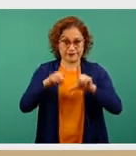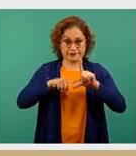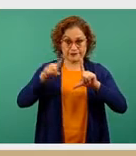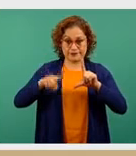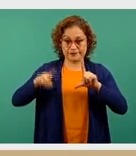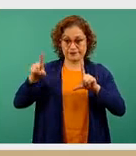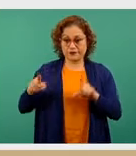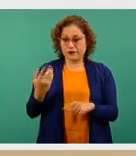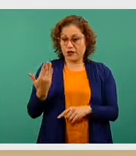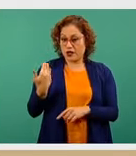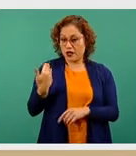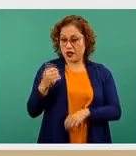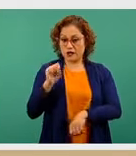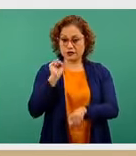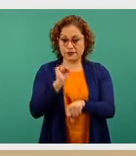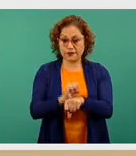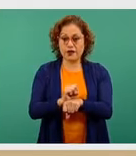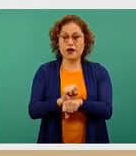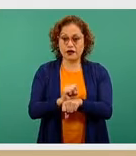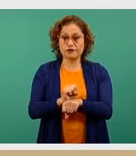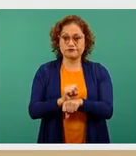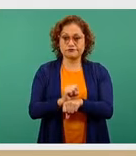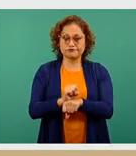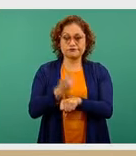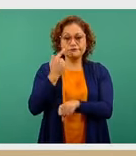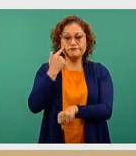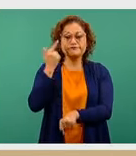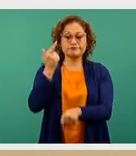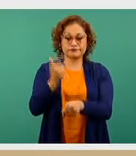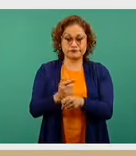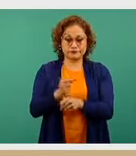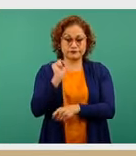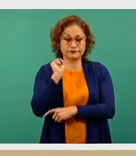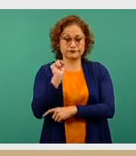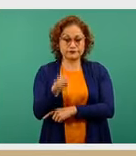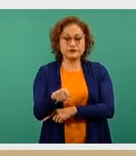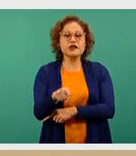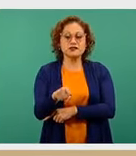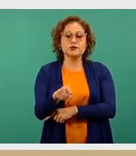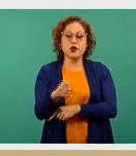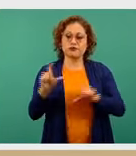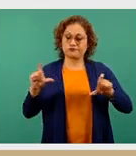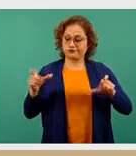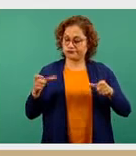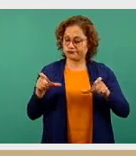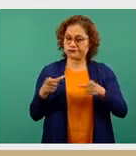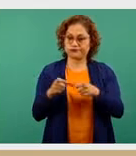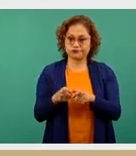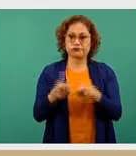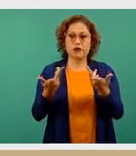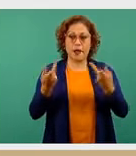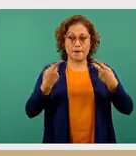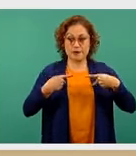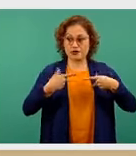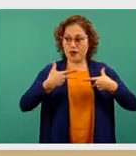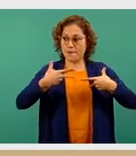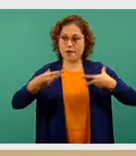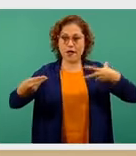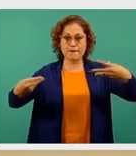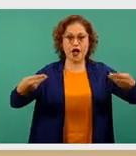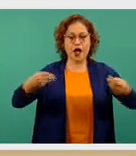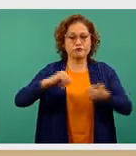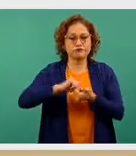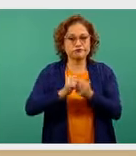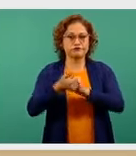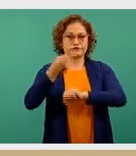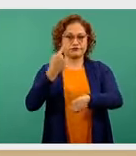todos se han mantenido obviamente evidenciando que la epidemia va disminuyendo, al menos la carga de enfermedad y la actividad epidémica como